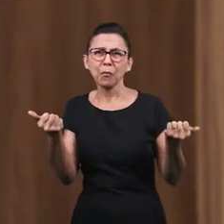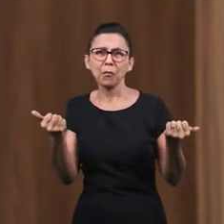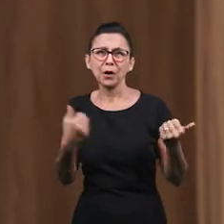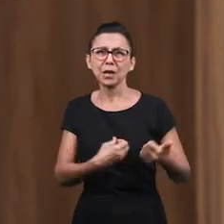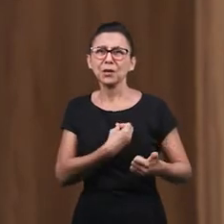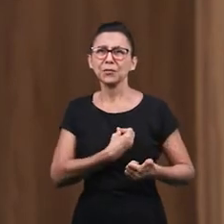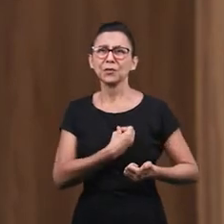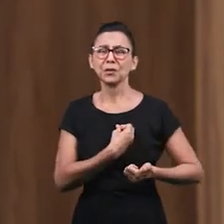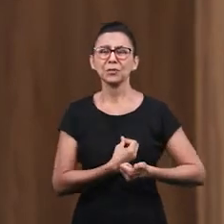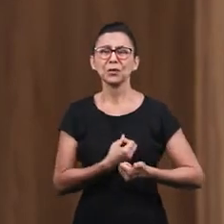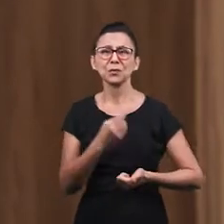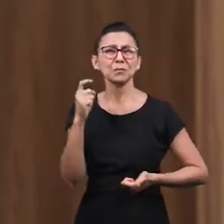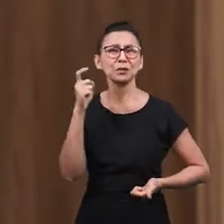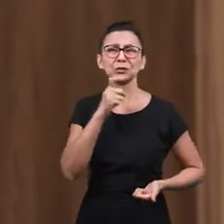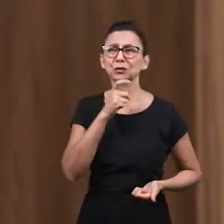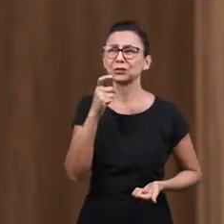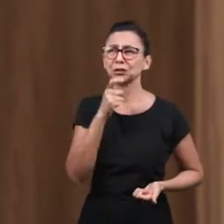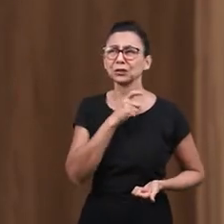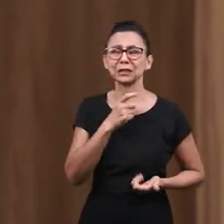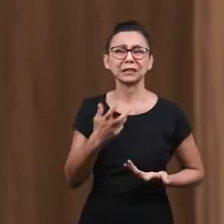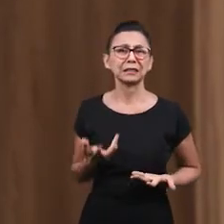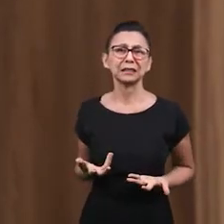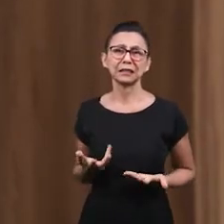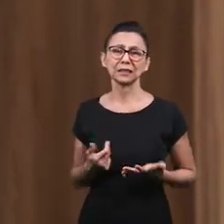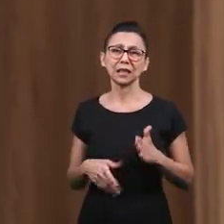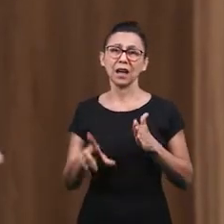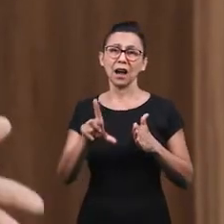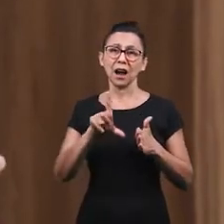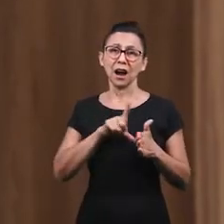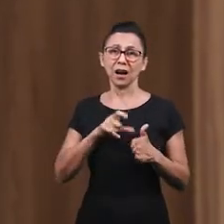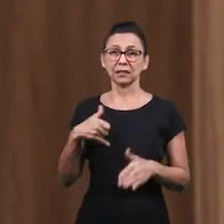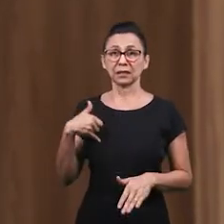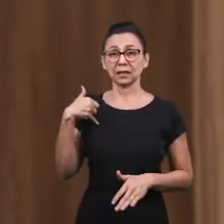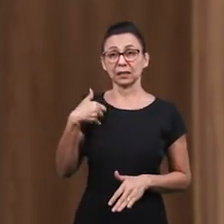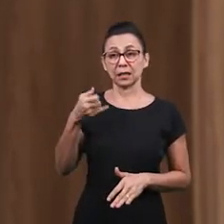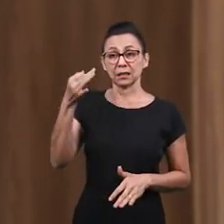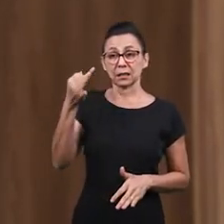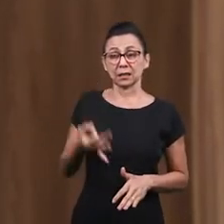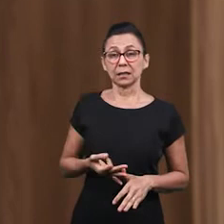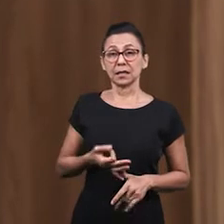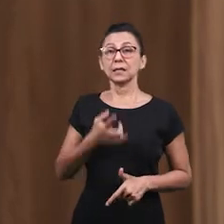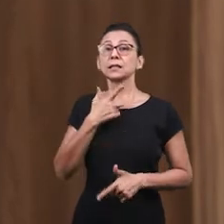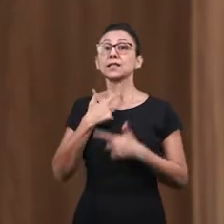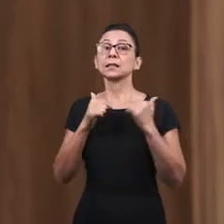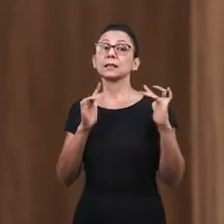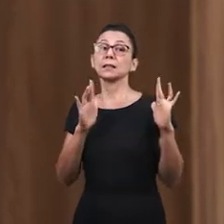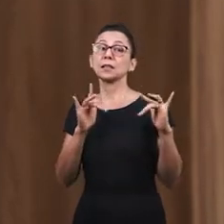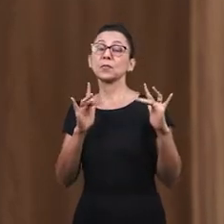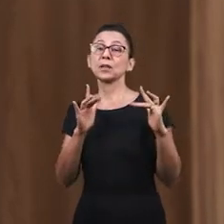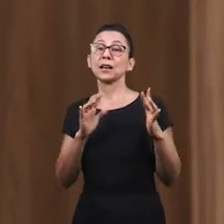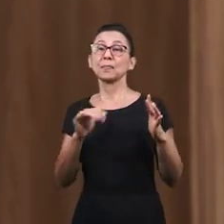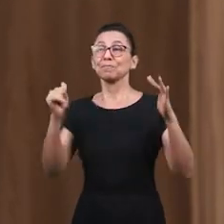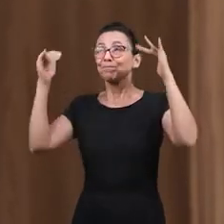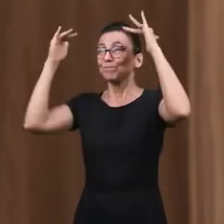jugando Y viven en una realidad Virtual Que no es real A veces Un enamoro